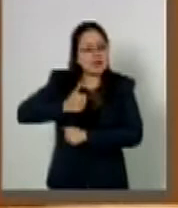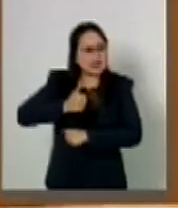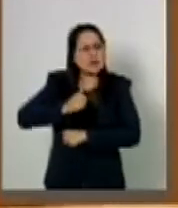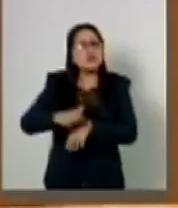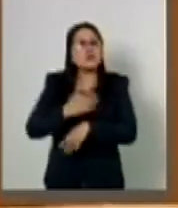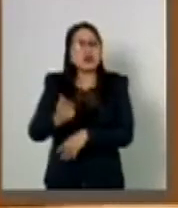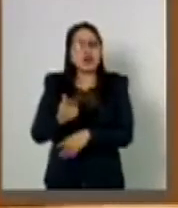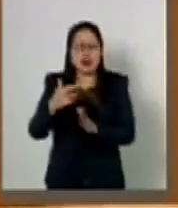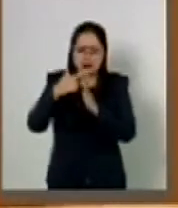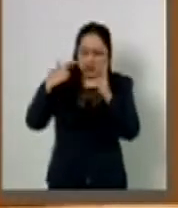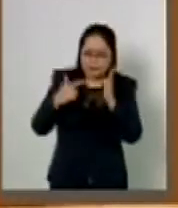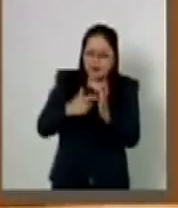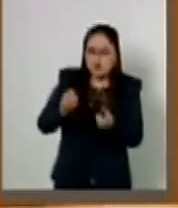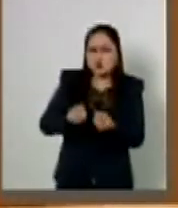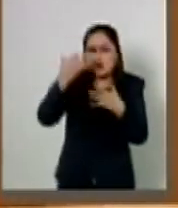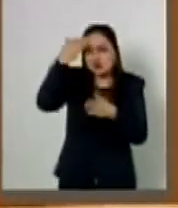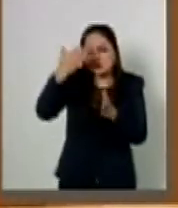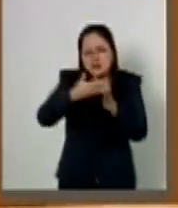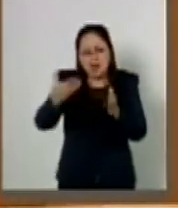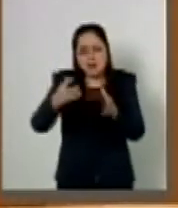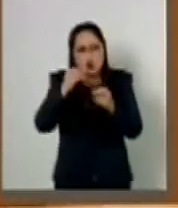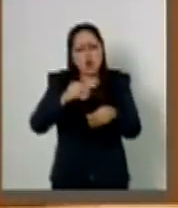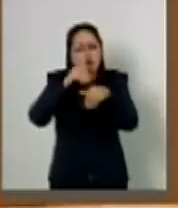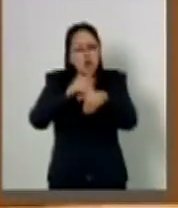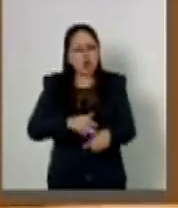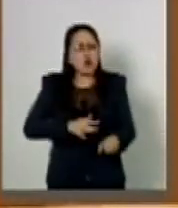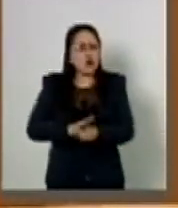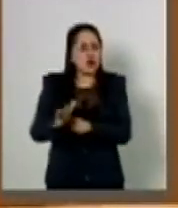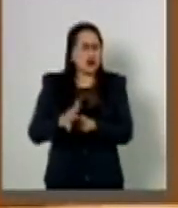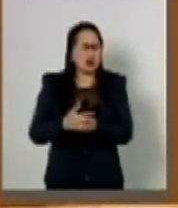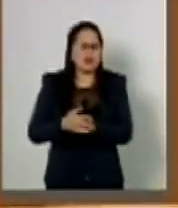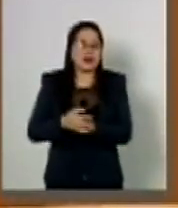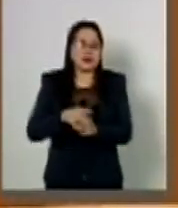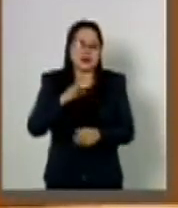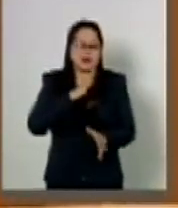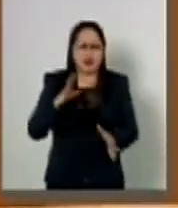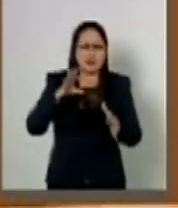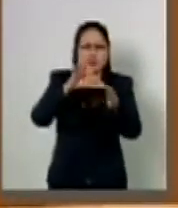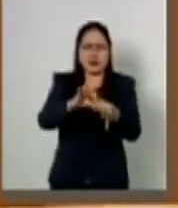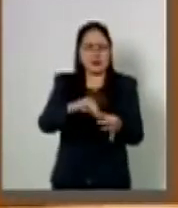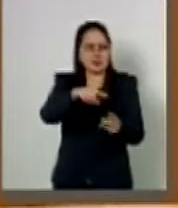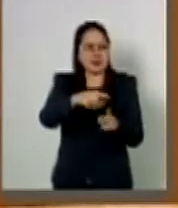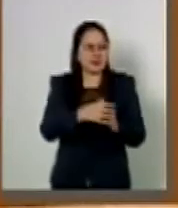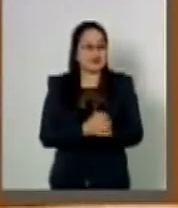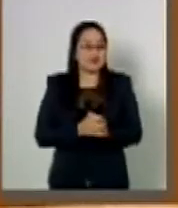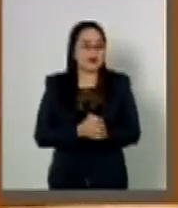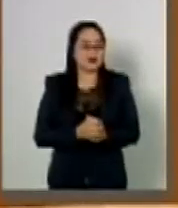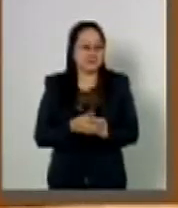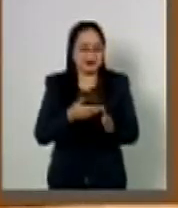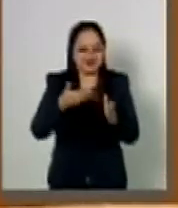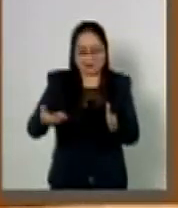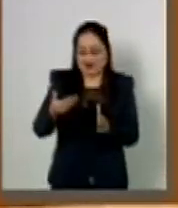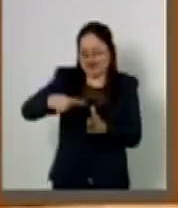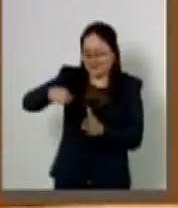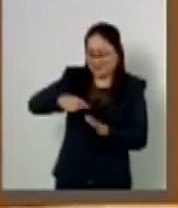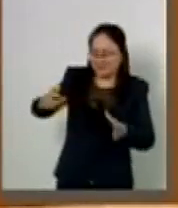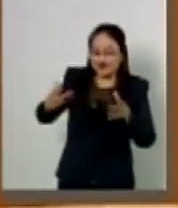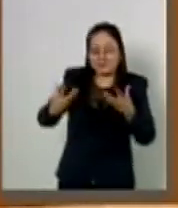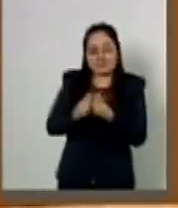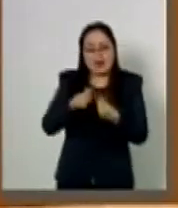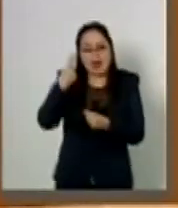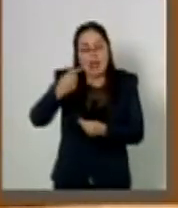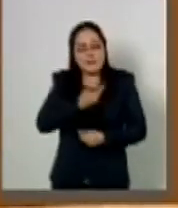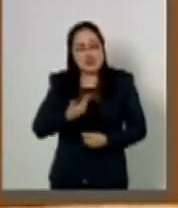o los protocolos a que habrán de ajustarse. Este aspecto de la discrecionalidad del presidente para